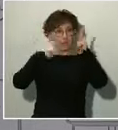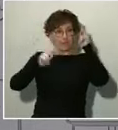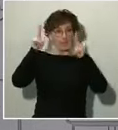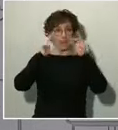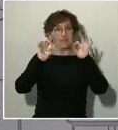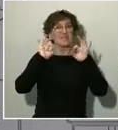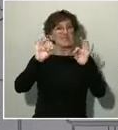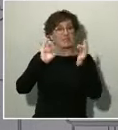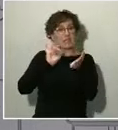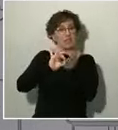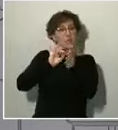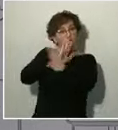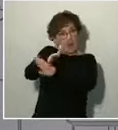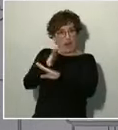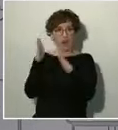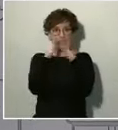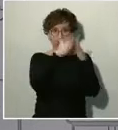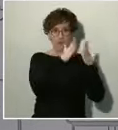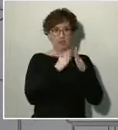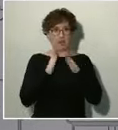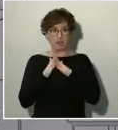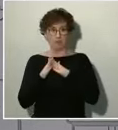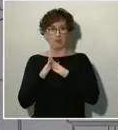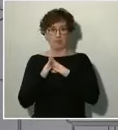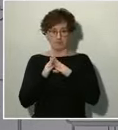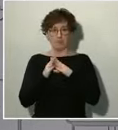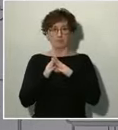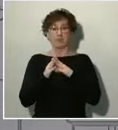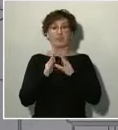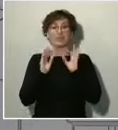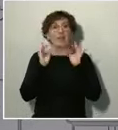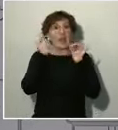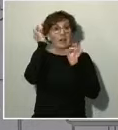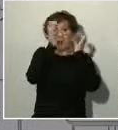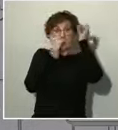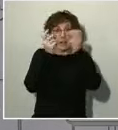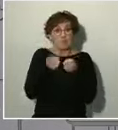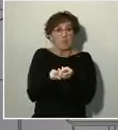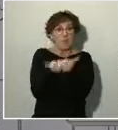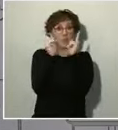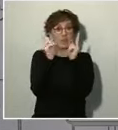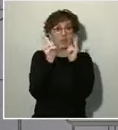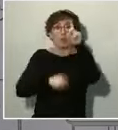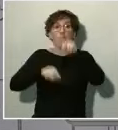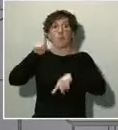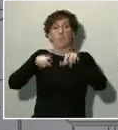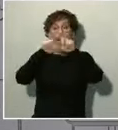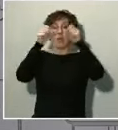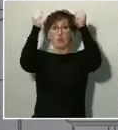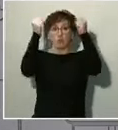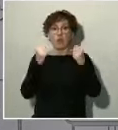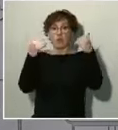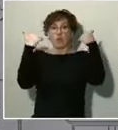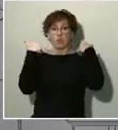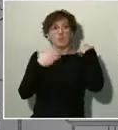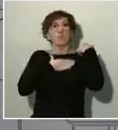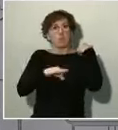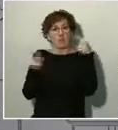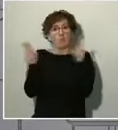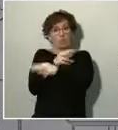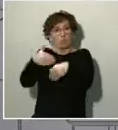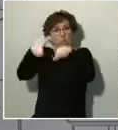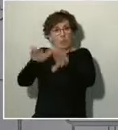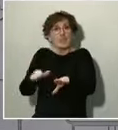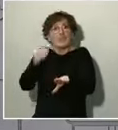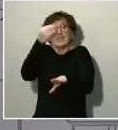domicilio. Y dentro de las actividades permitidas, la autoridad competente podrá suspender cualquiera de ellas que pueda suponer un riesgo de